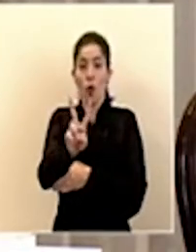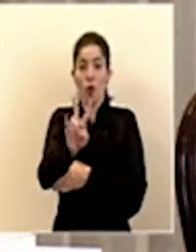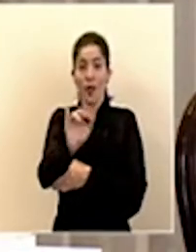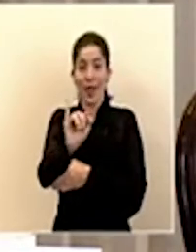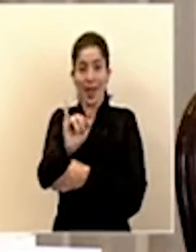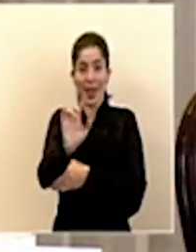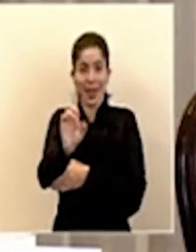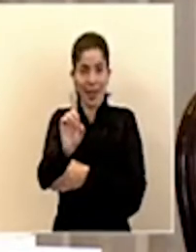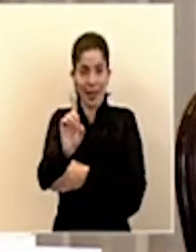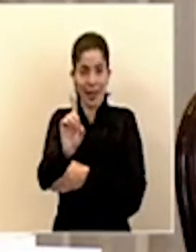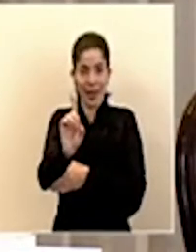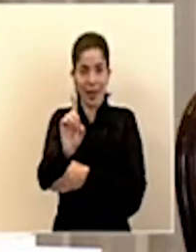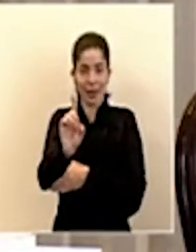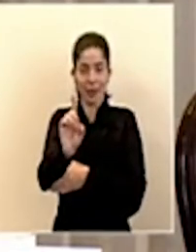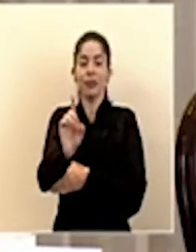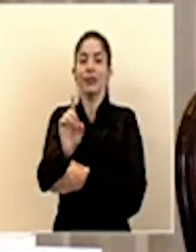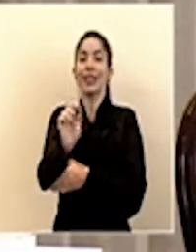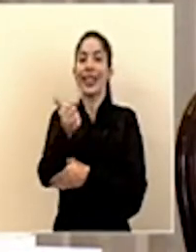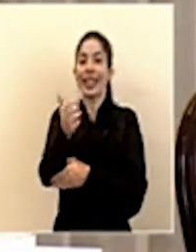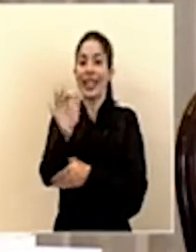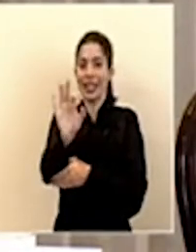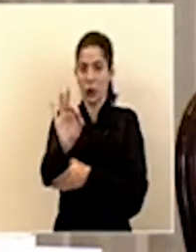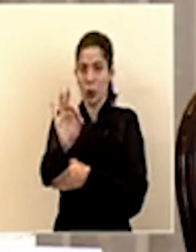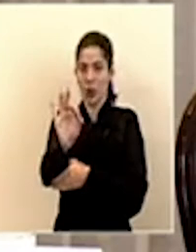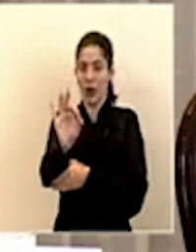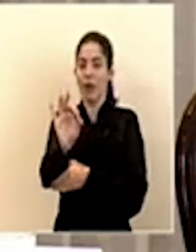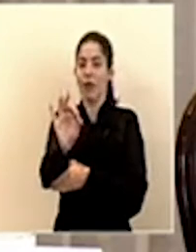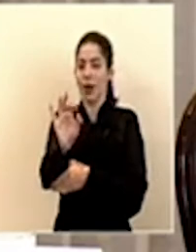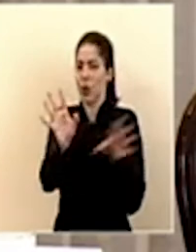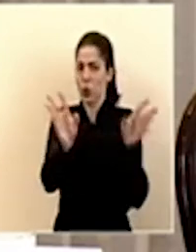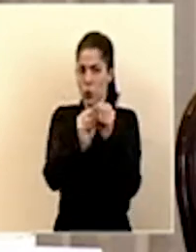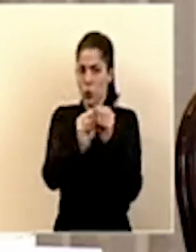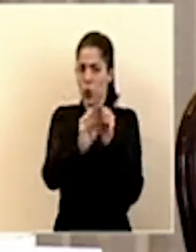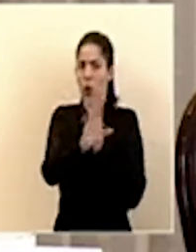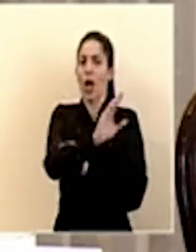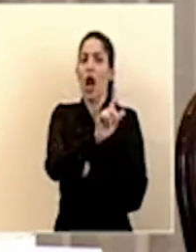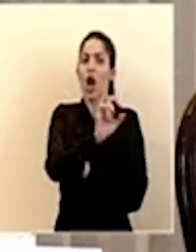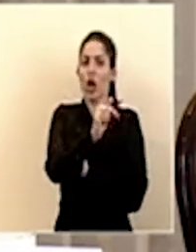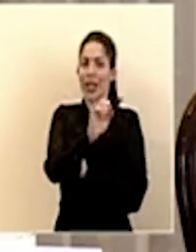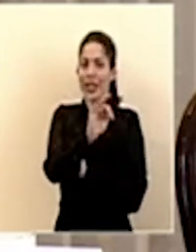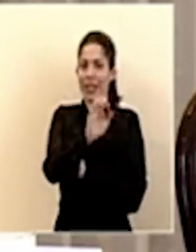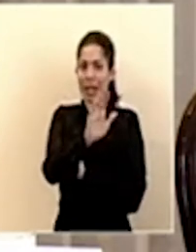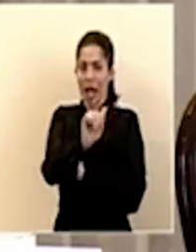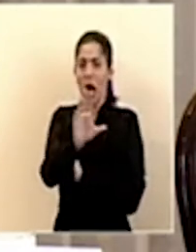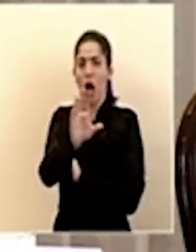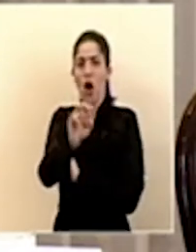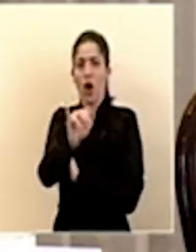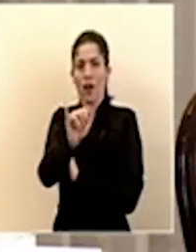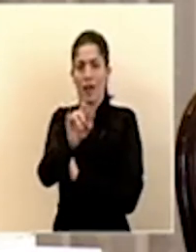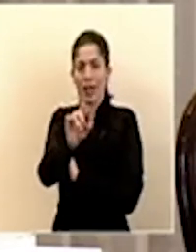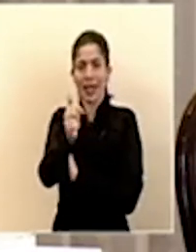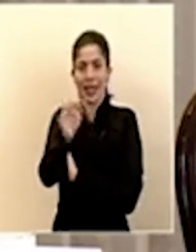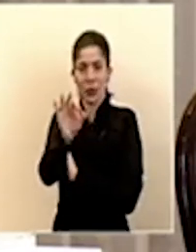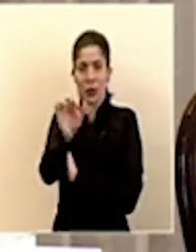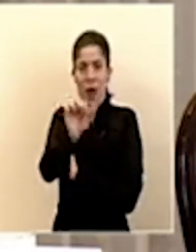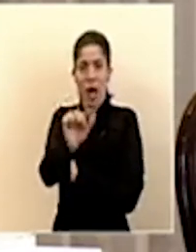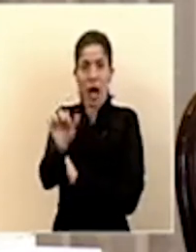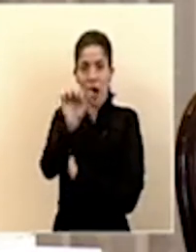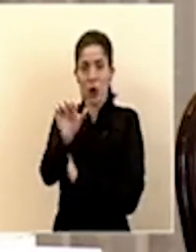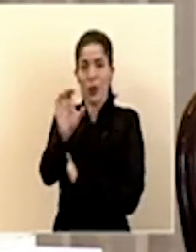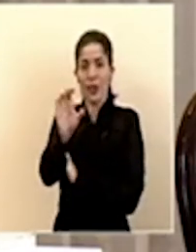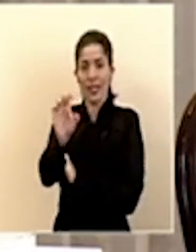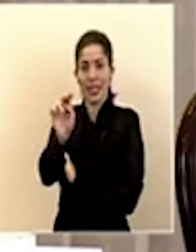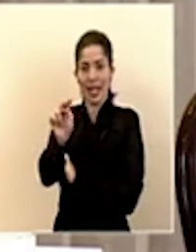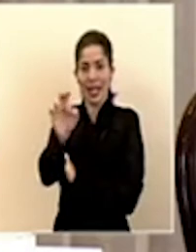de dedo 19 todo pegado logística COVID-19 arroba CNE